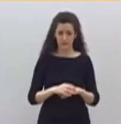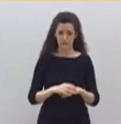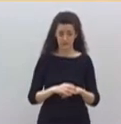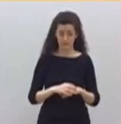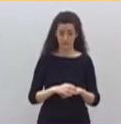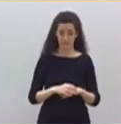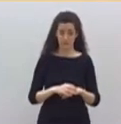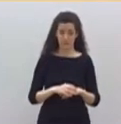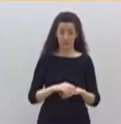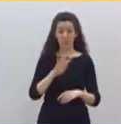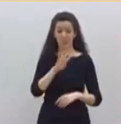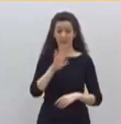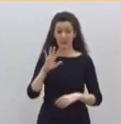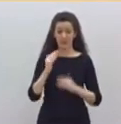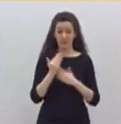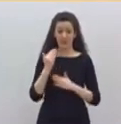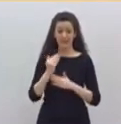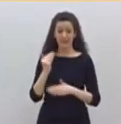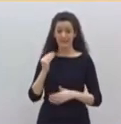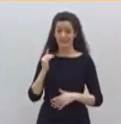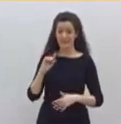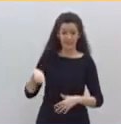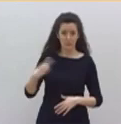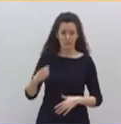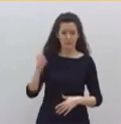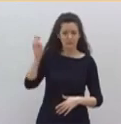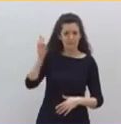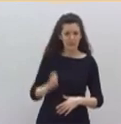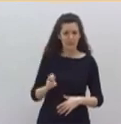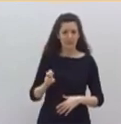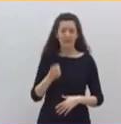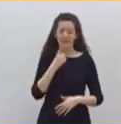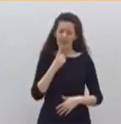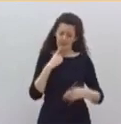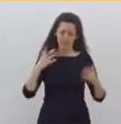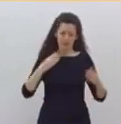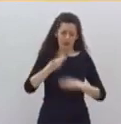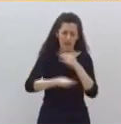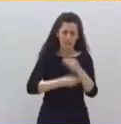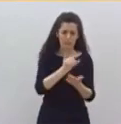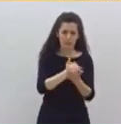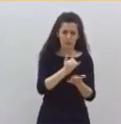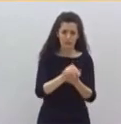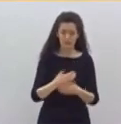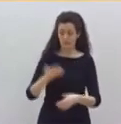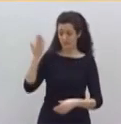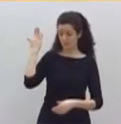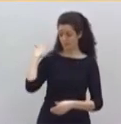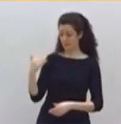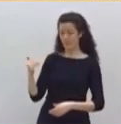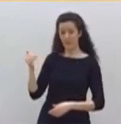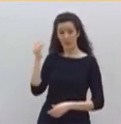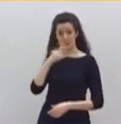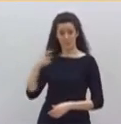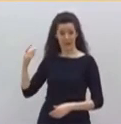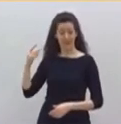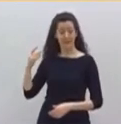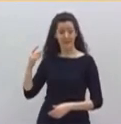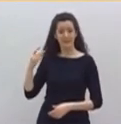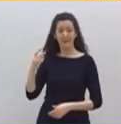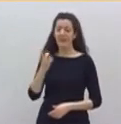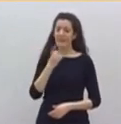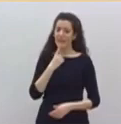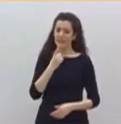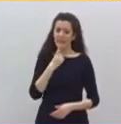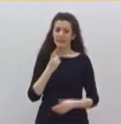test? ¿Dónde está el millón de test que usted hace dos sábados en su homilía dominical dijo que se iban a hacer? ¿Por qué no